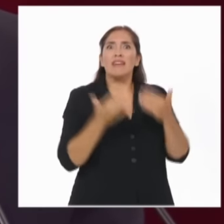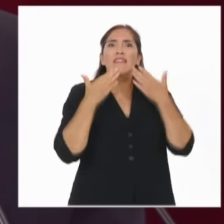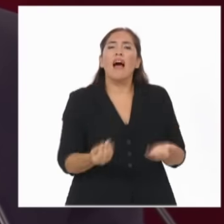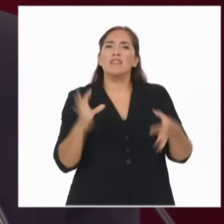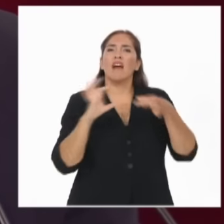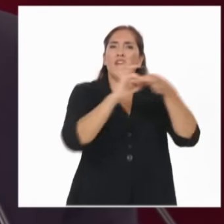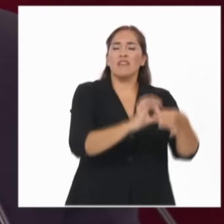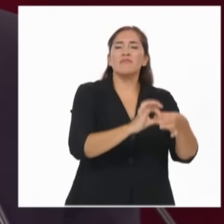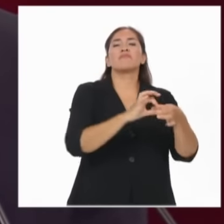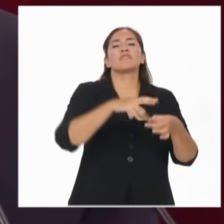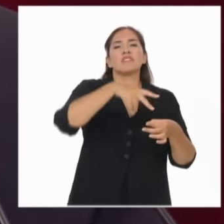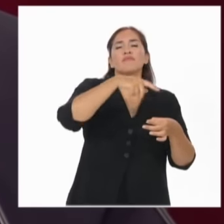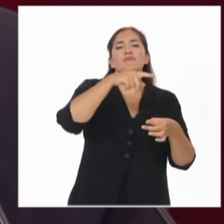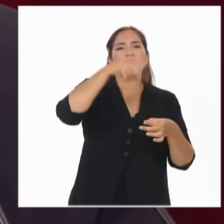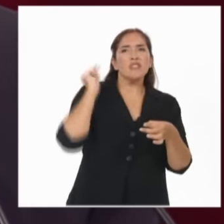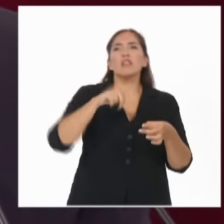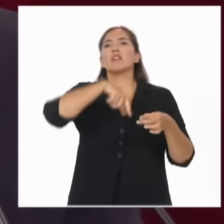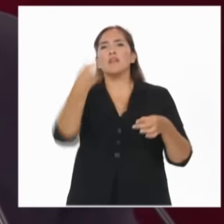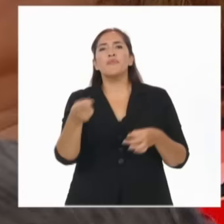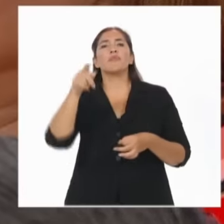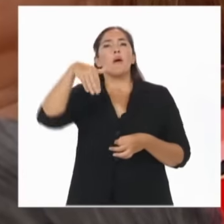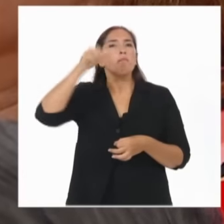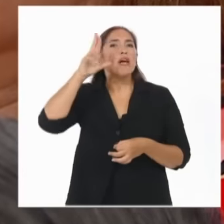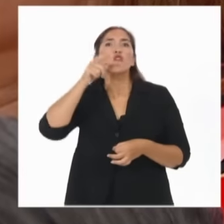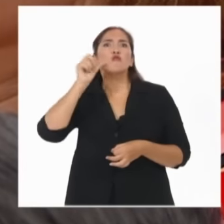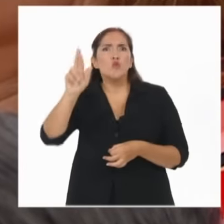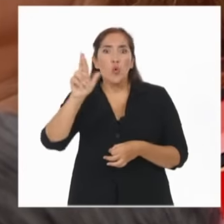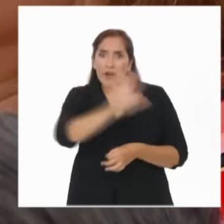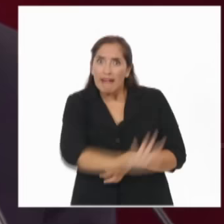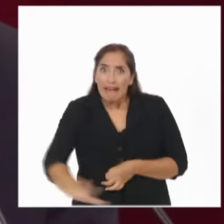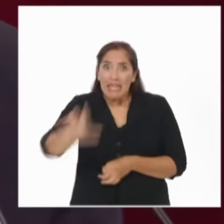con el Mercosur, que es mucho más que una plataforma comercial.